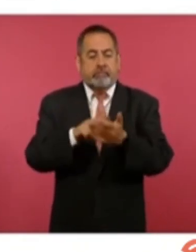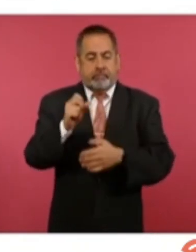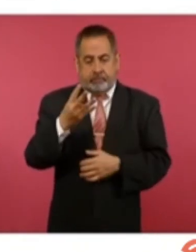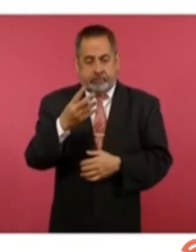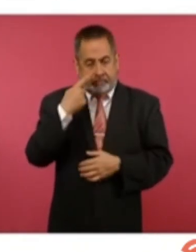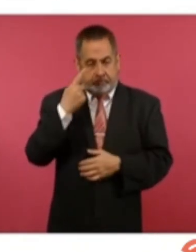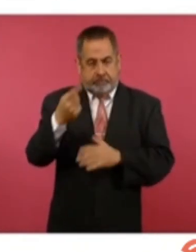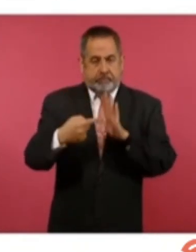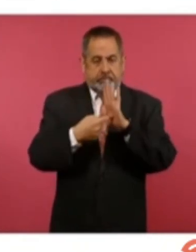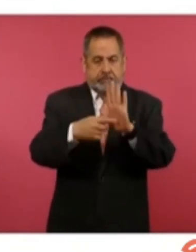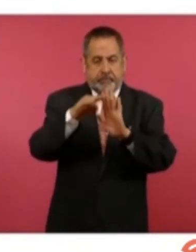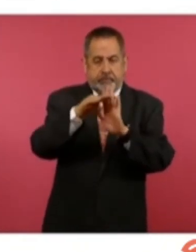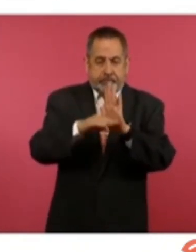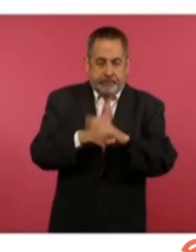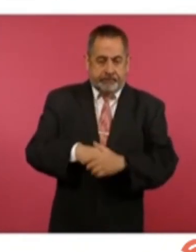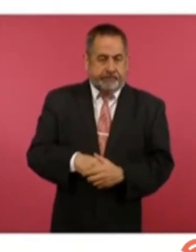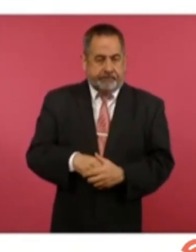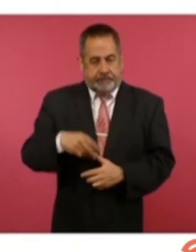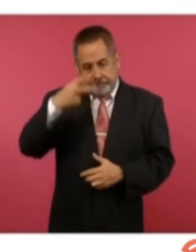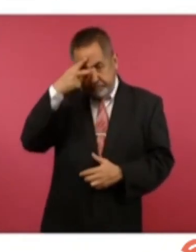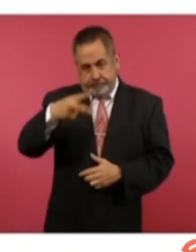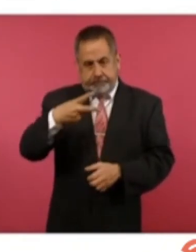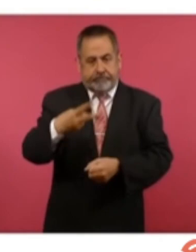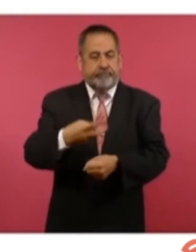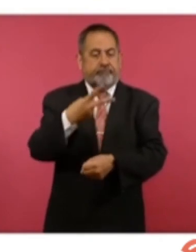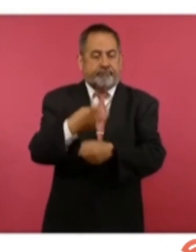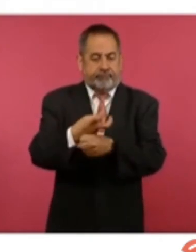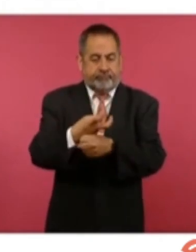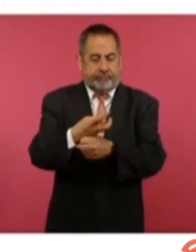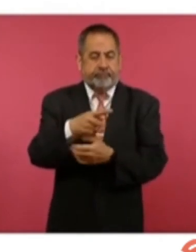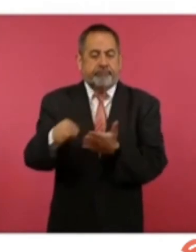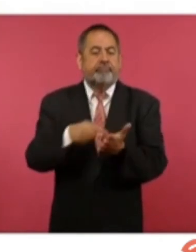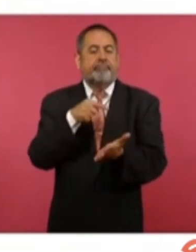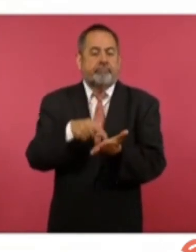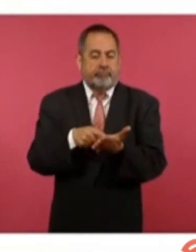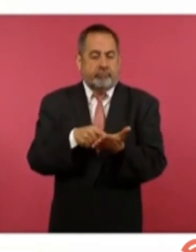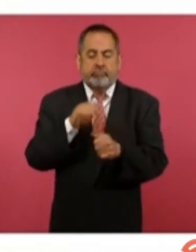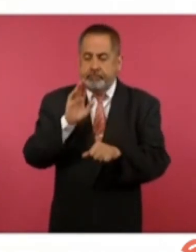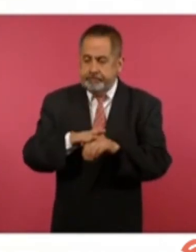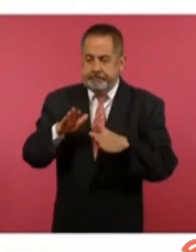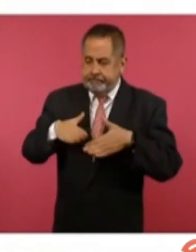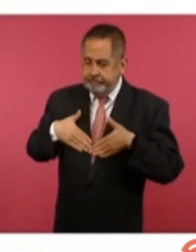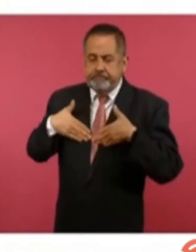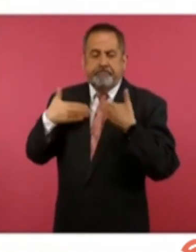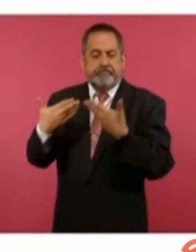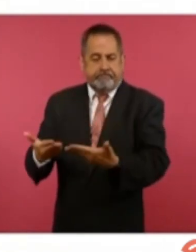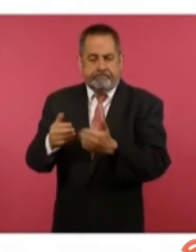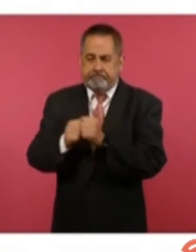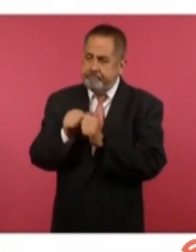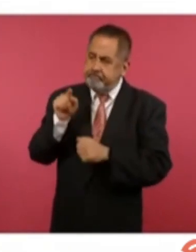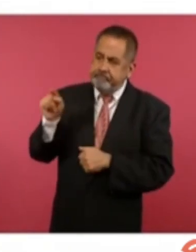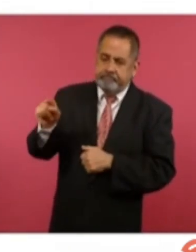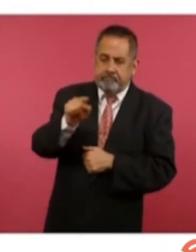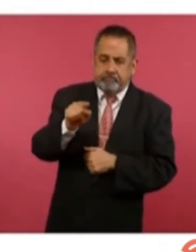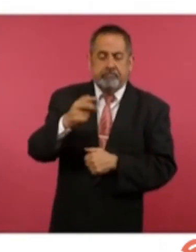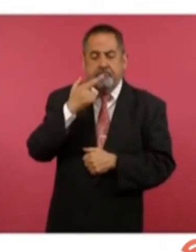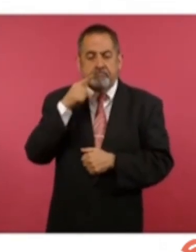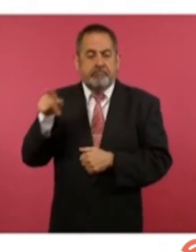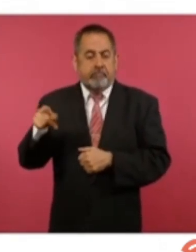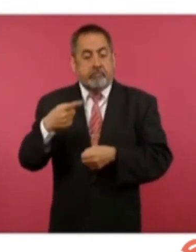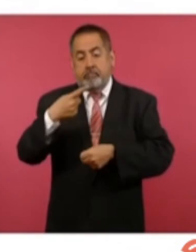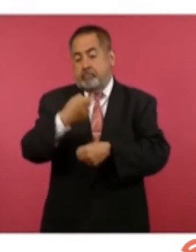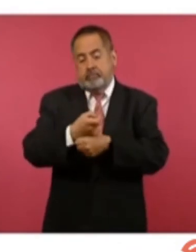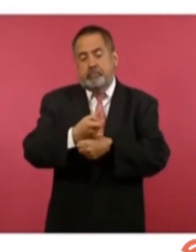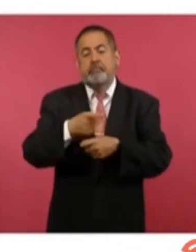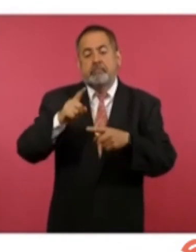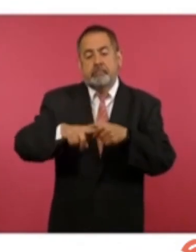UCI. México es el segundo lugar en confianza en sus instituciones solamente por